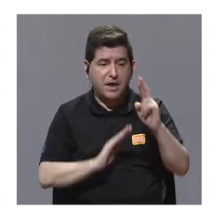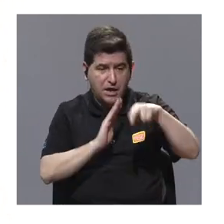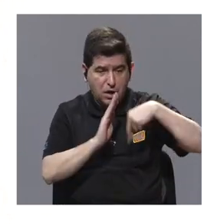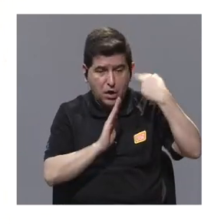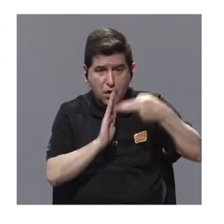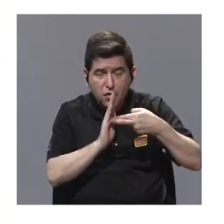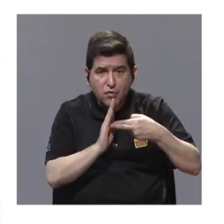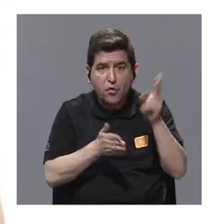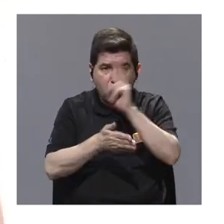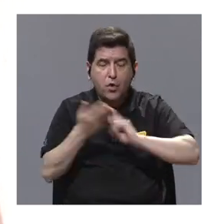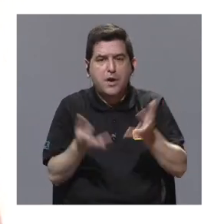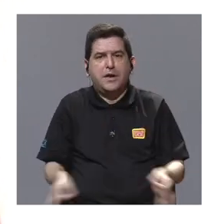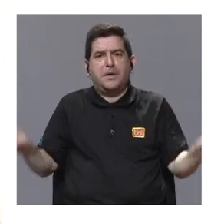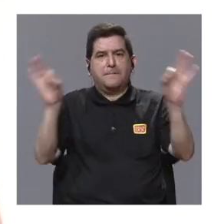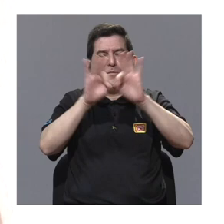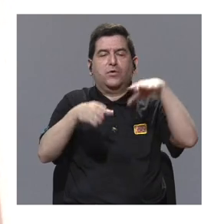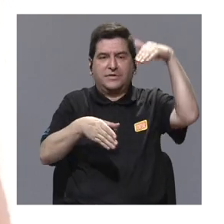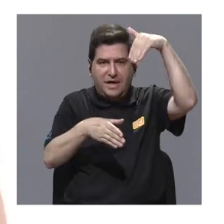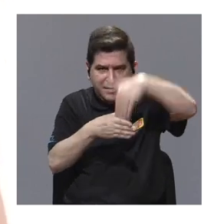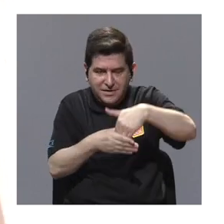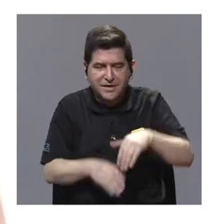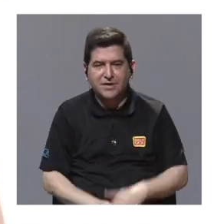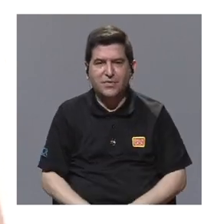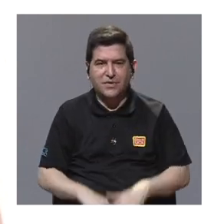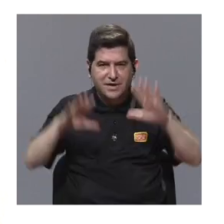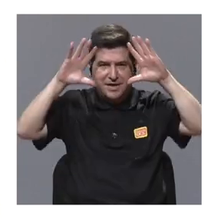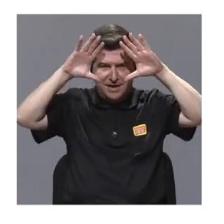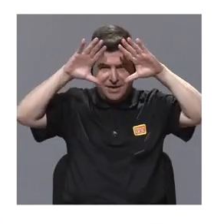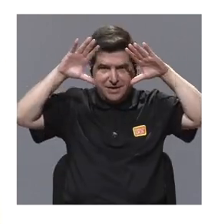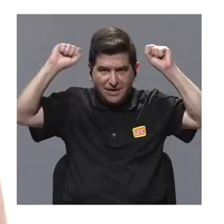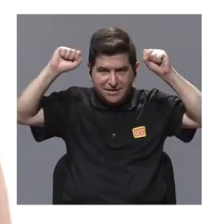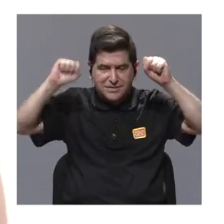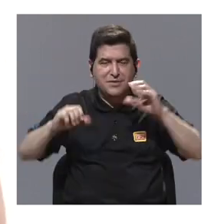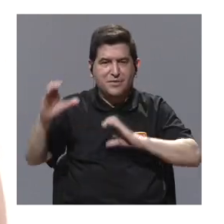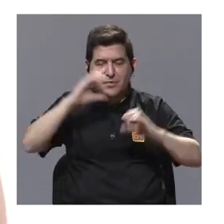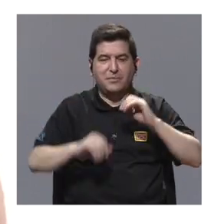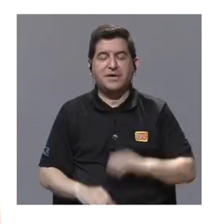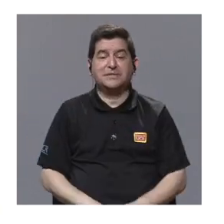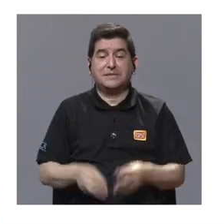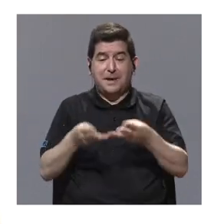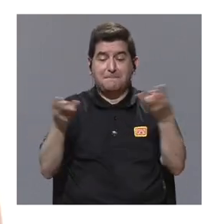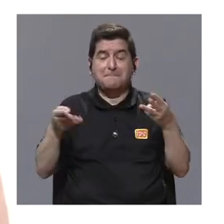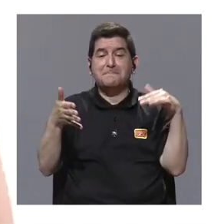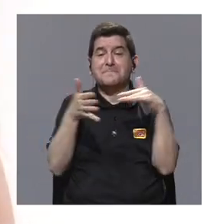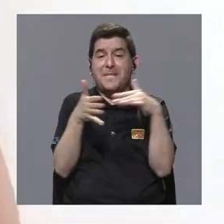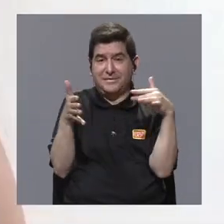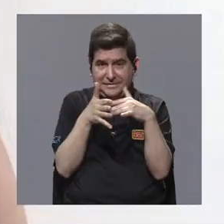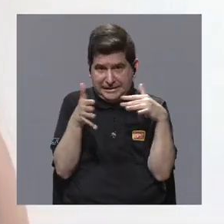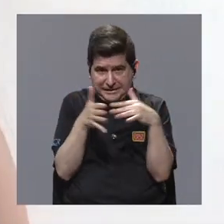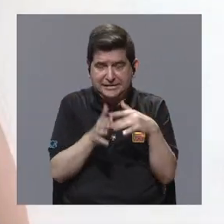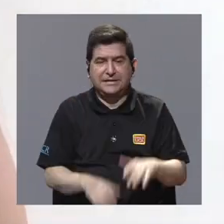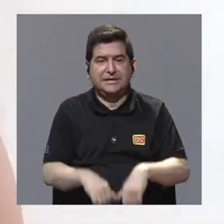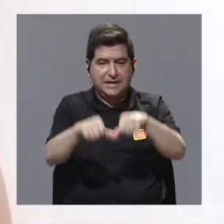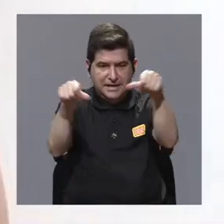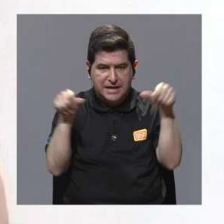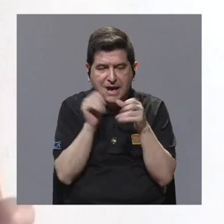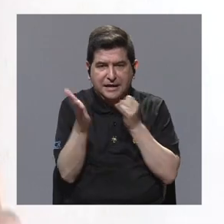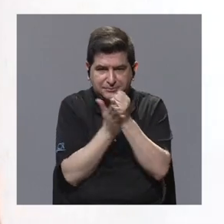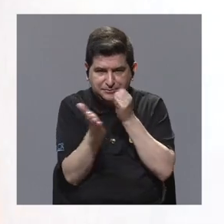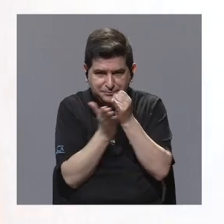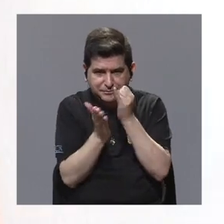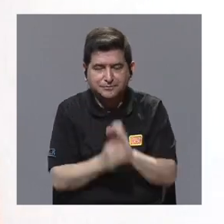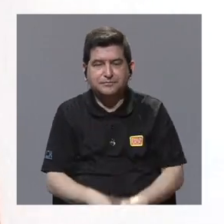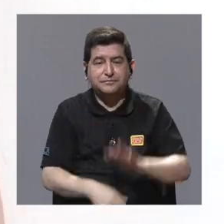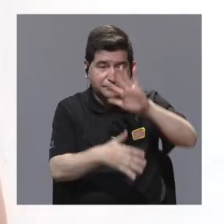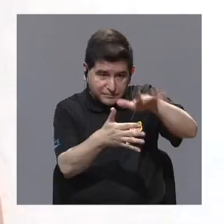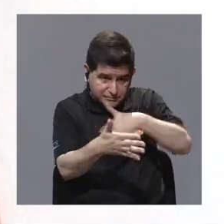rol de las universidades es clave, por ejemplo, para introducir la diplomacia científica como una materia de estudio, como una área